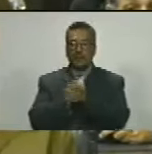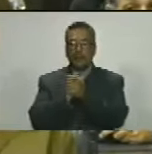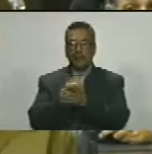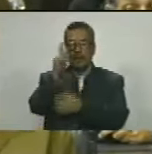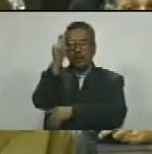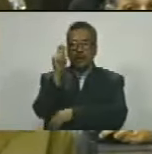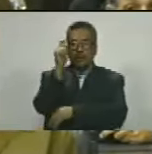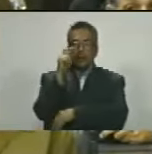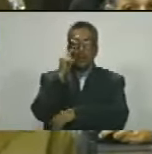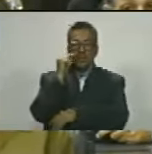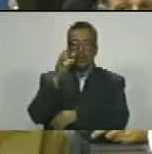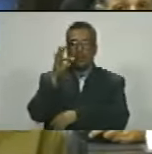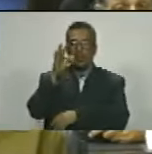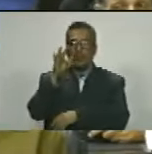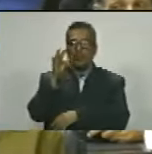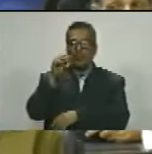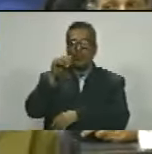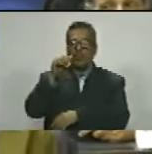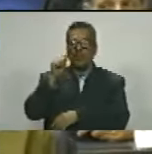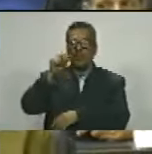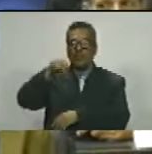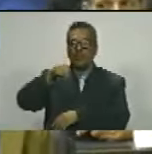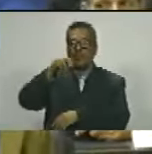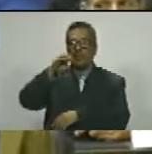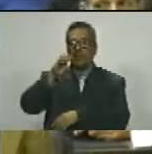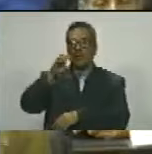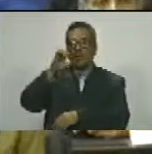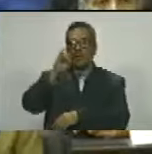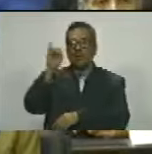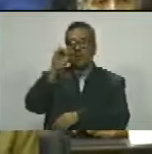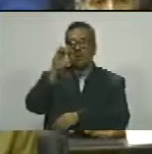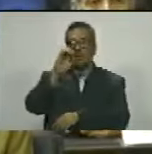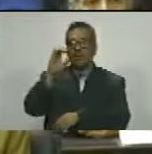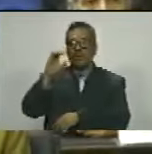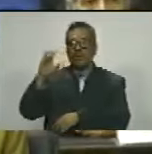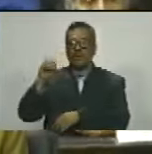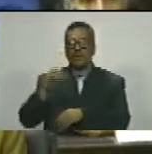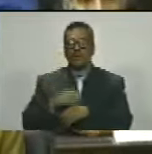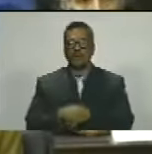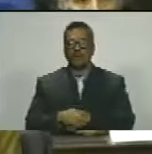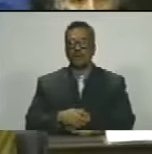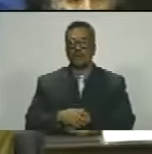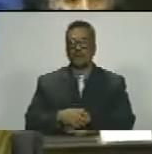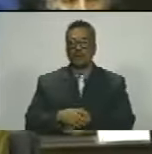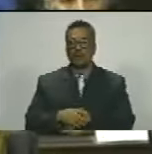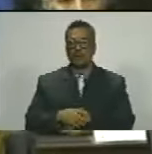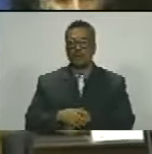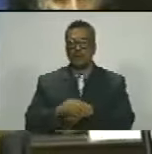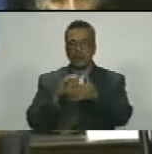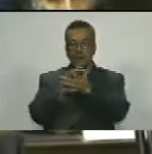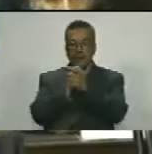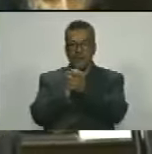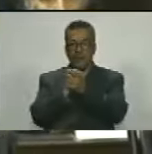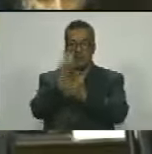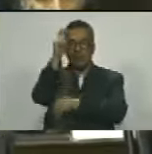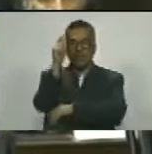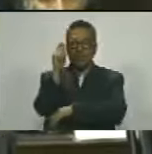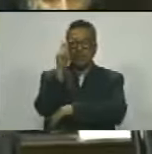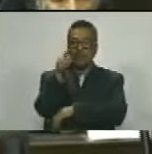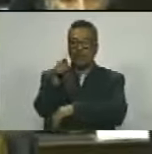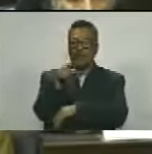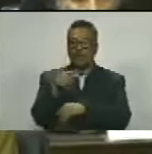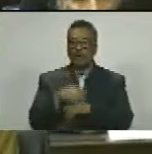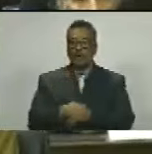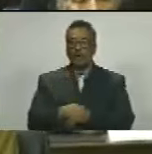diputado francisco ameliax orta el camarada diputado